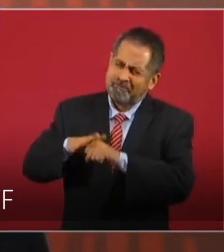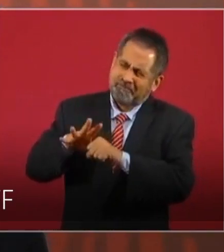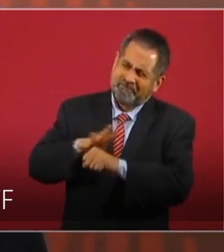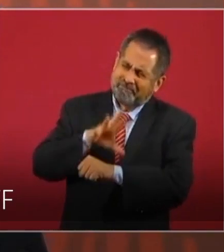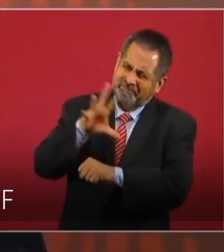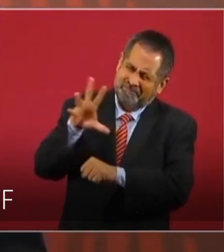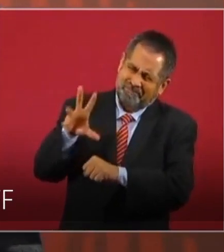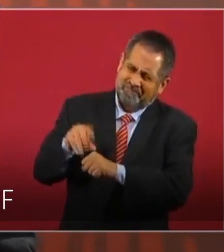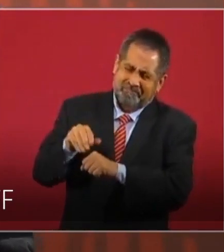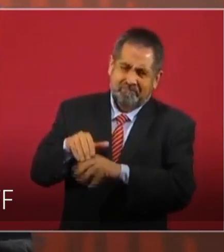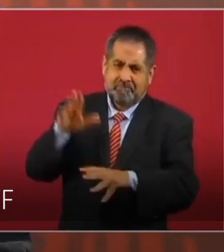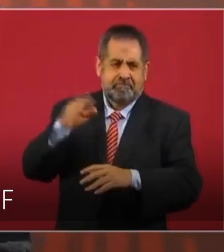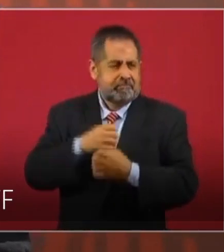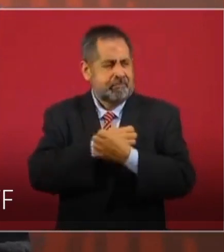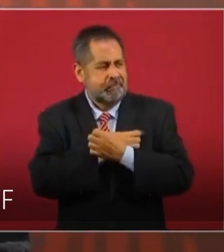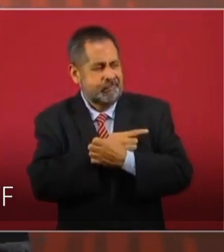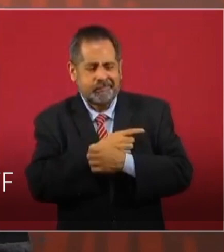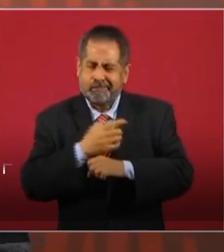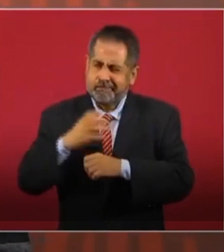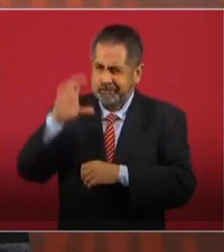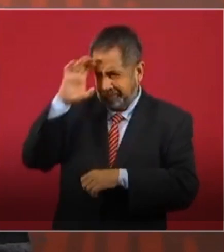pero mucho más que la educación.